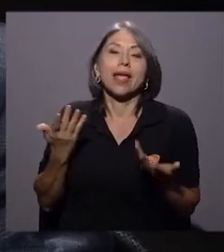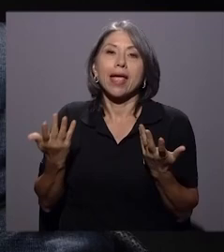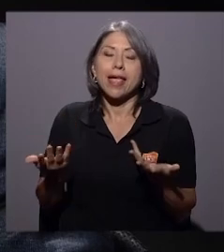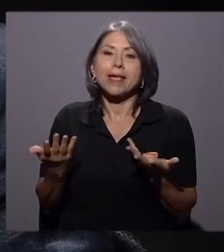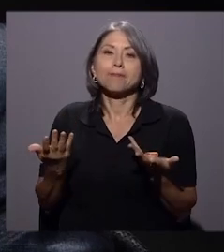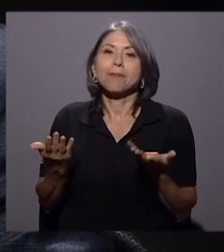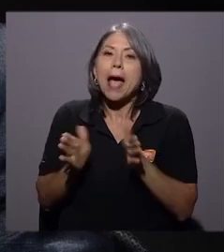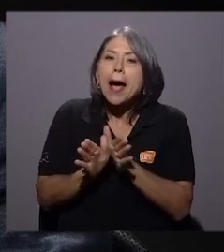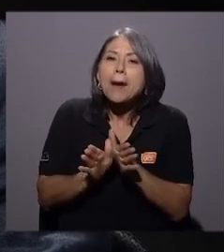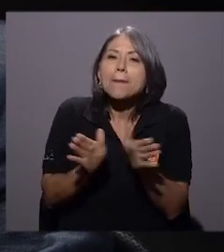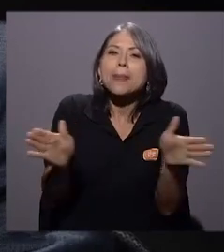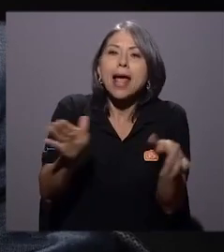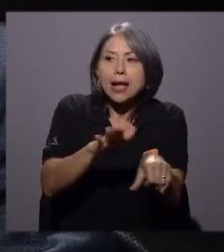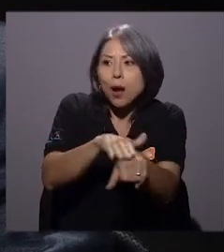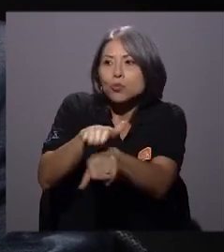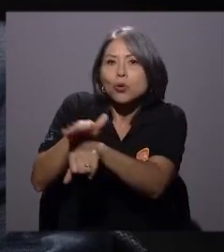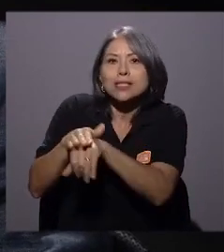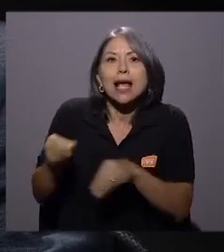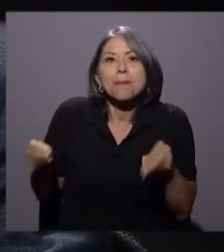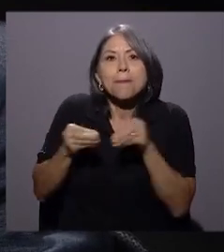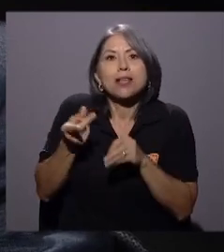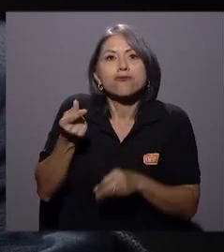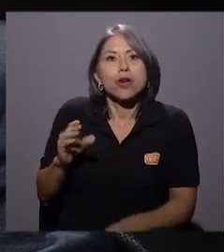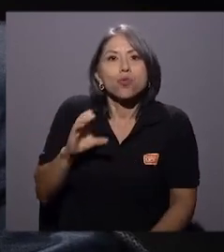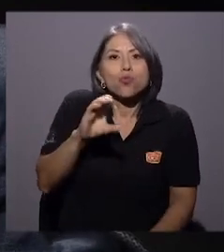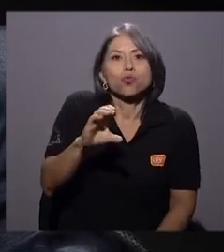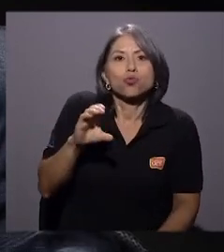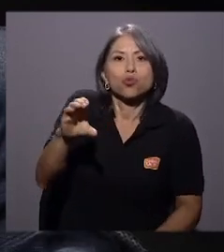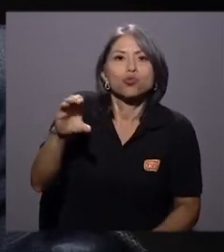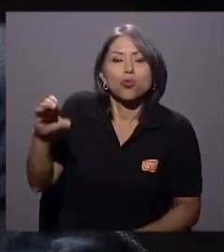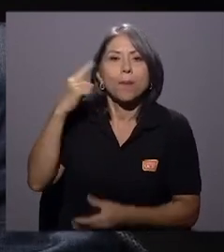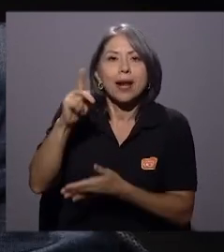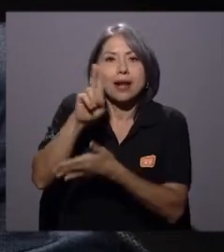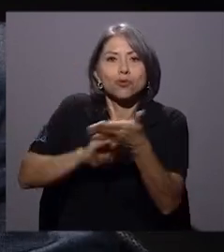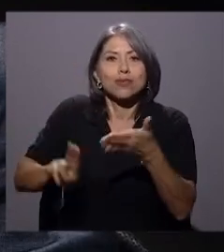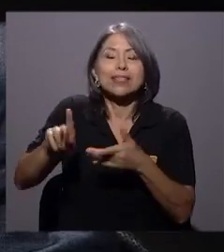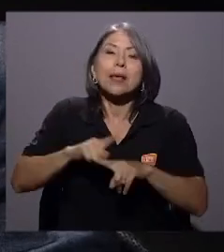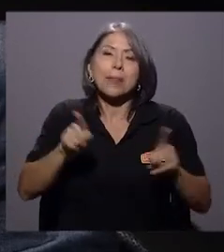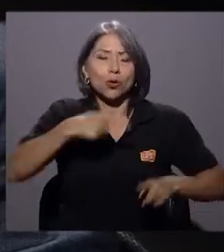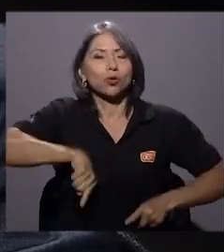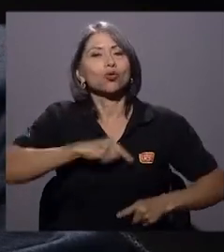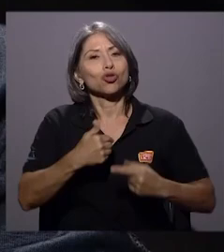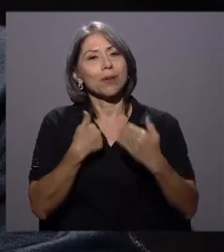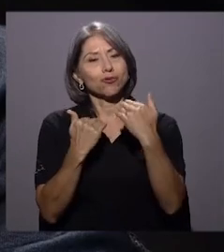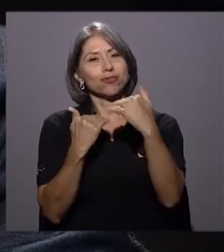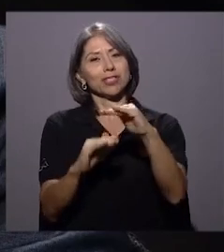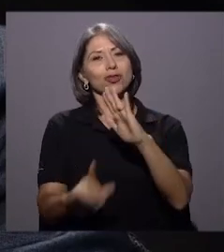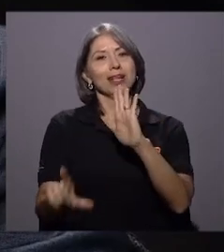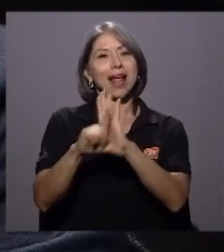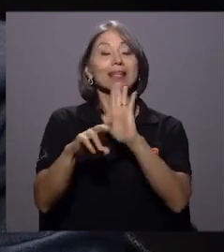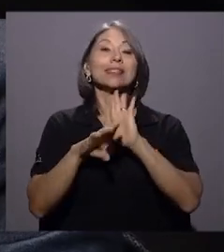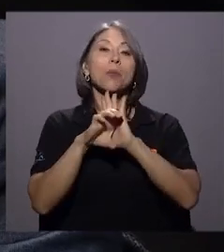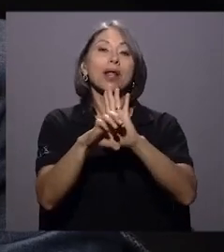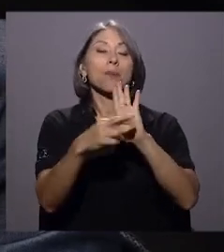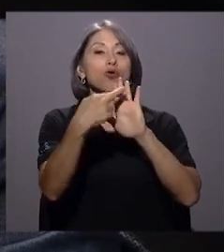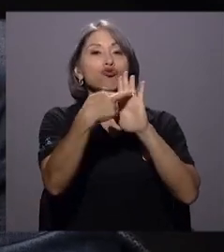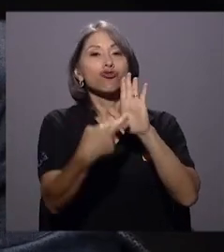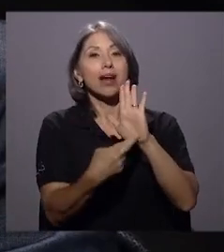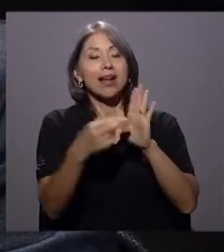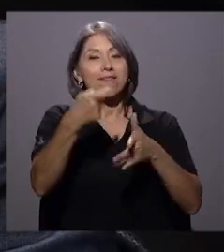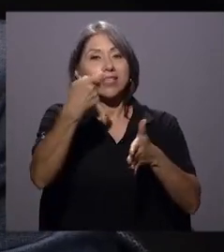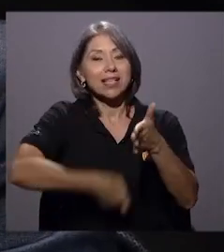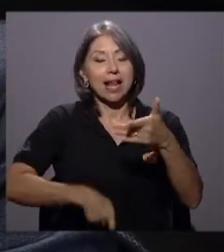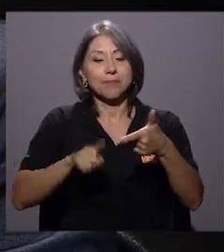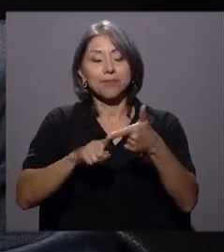autorizar más recursos para las universidades. Pero tenemos restricciones legales como la regla fiscal, como el